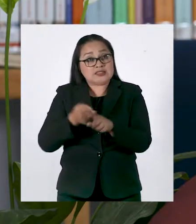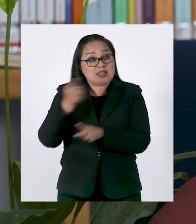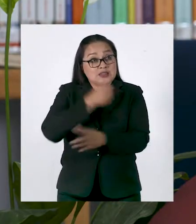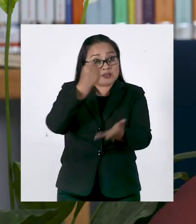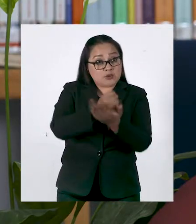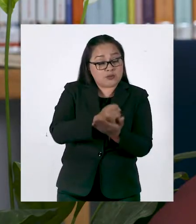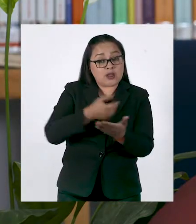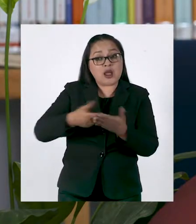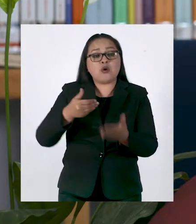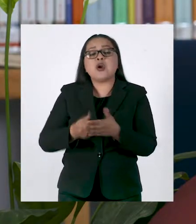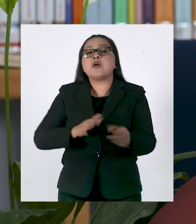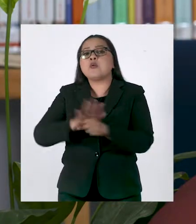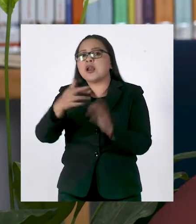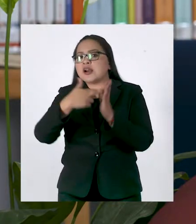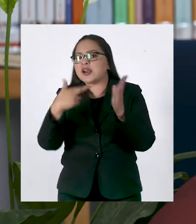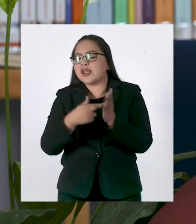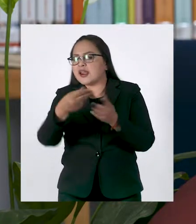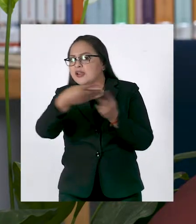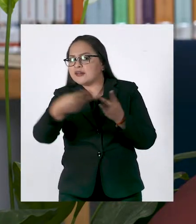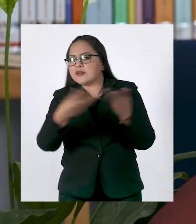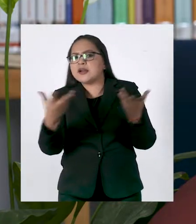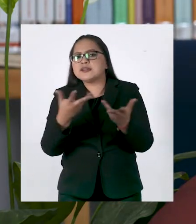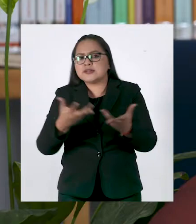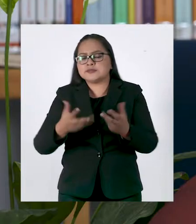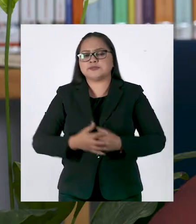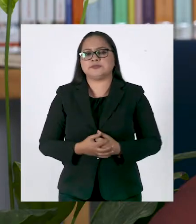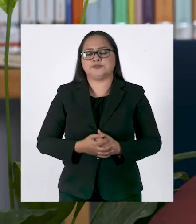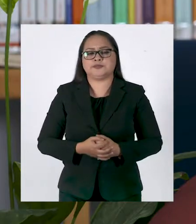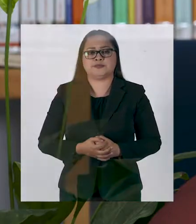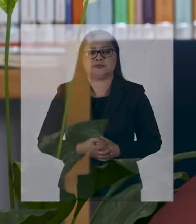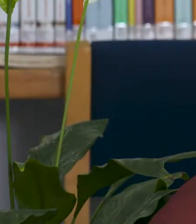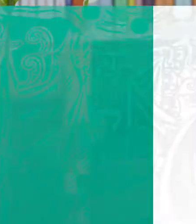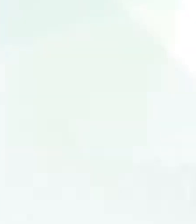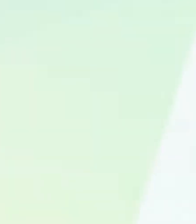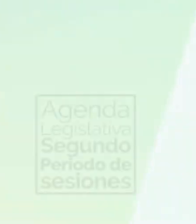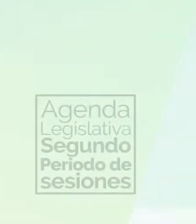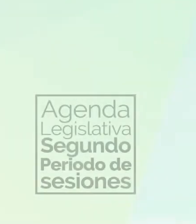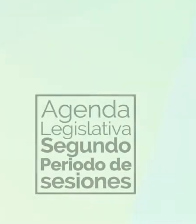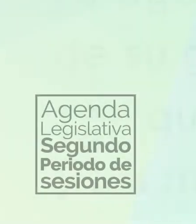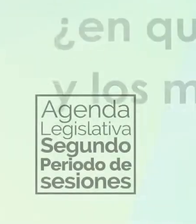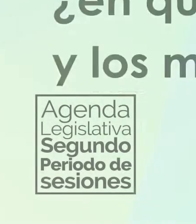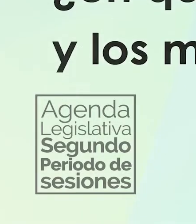de operación de los programas sociales que se han aprobado durante este periodo.